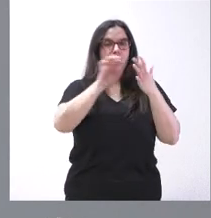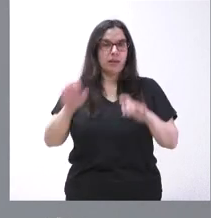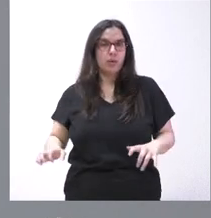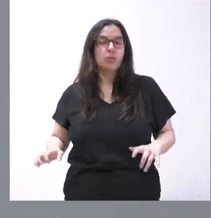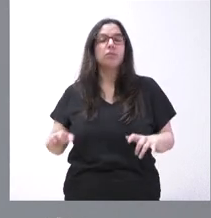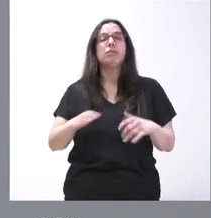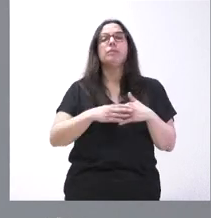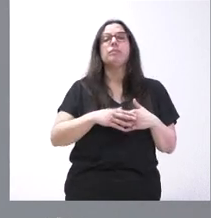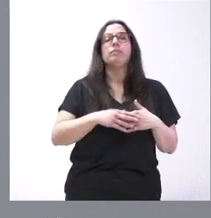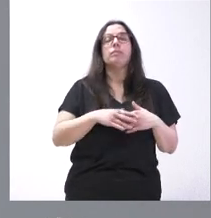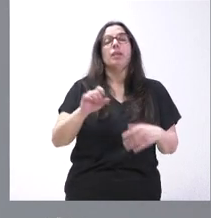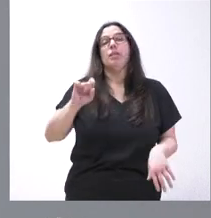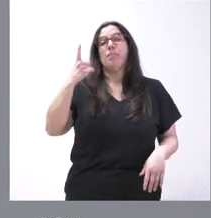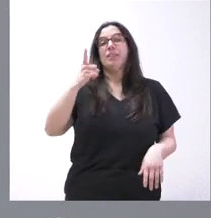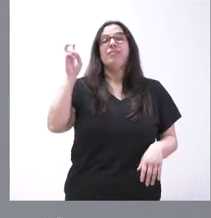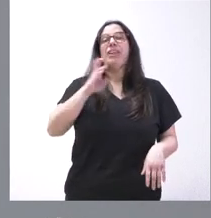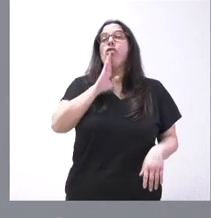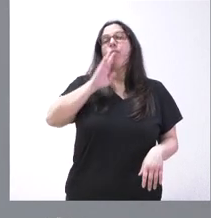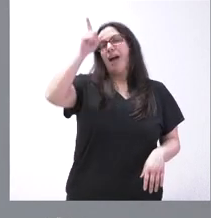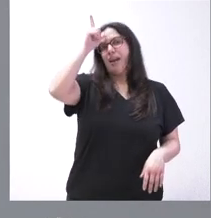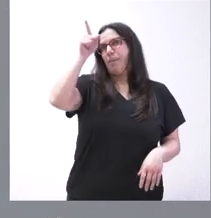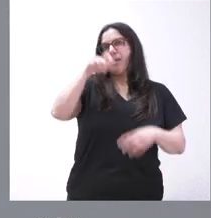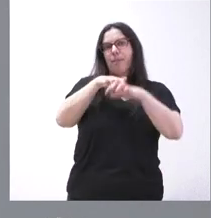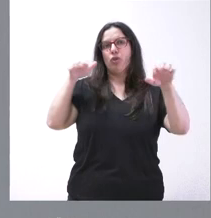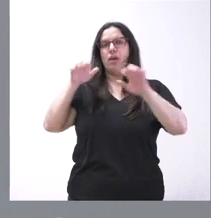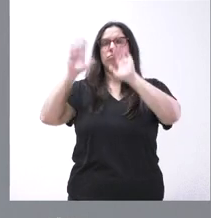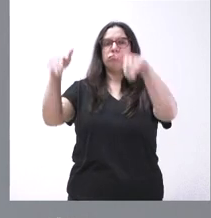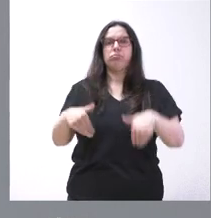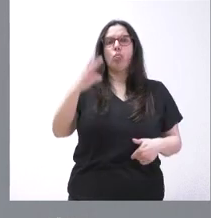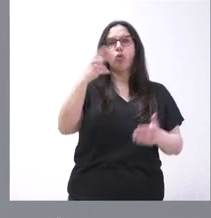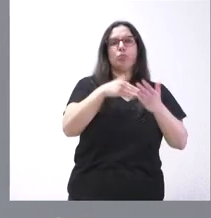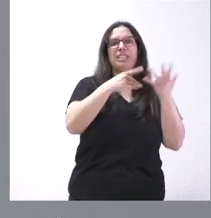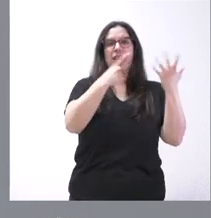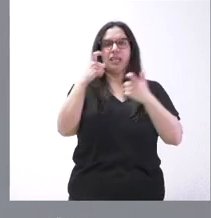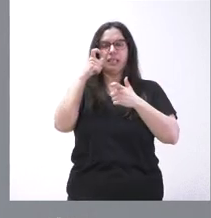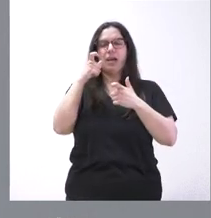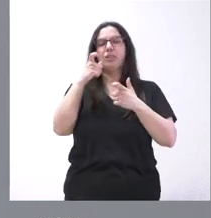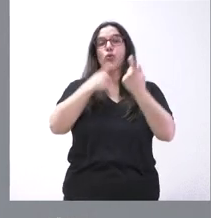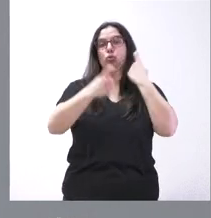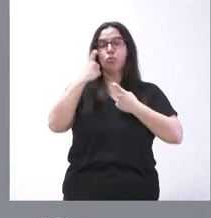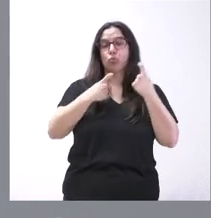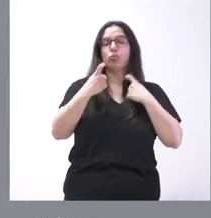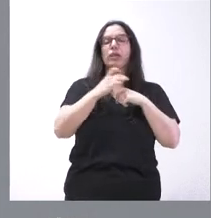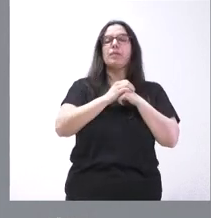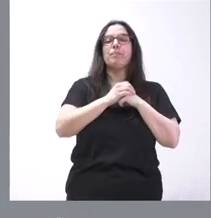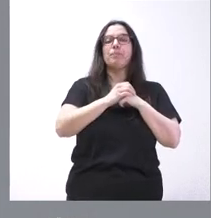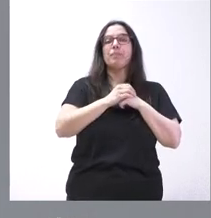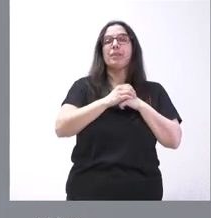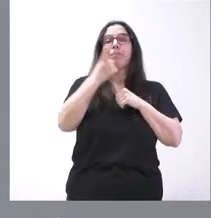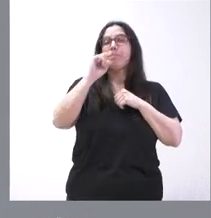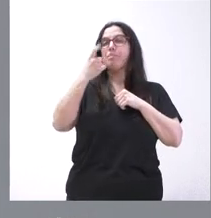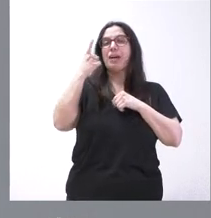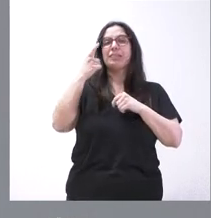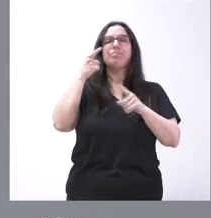fundamentalmente al retorno desde Alemania, la mayor parte, más de 2.600 consultas, y dentro de estas las referidas a los trámites